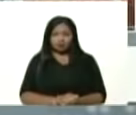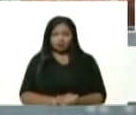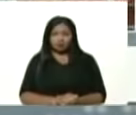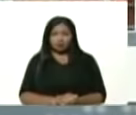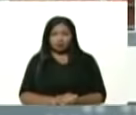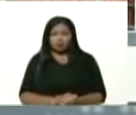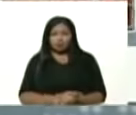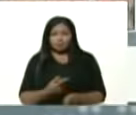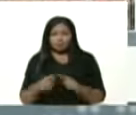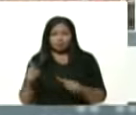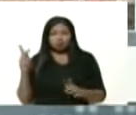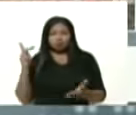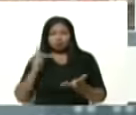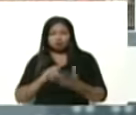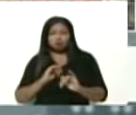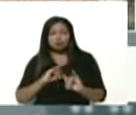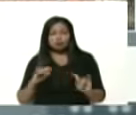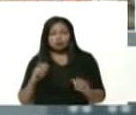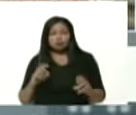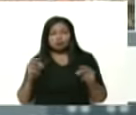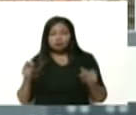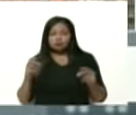Por eso tenemos que acelerar la vacunación.